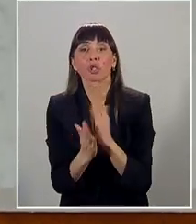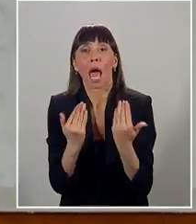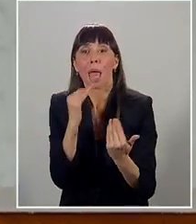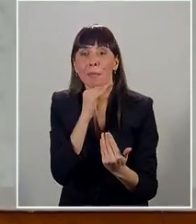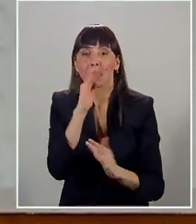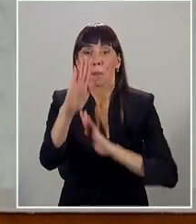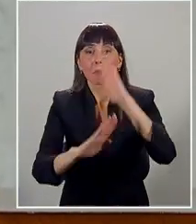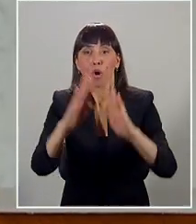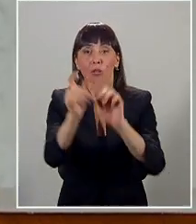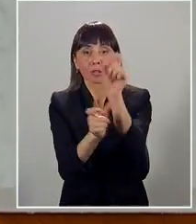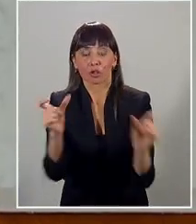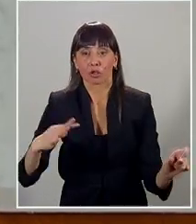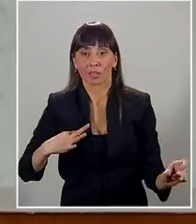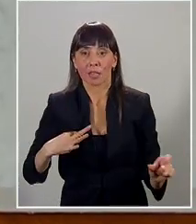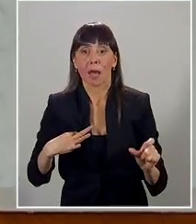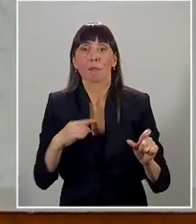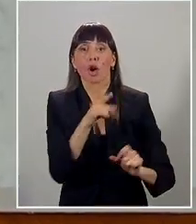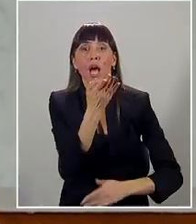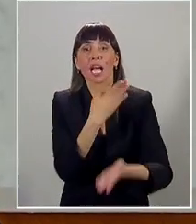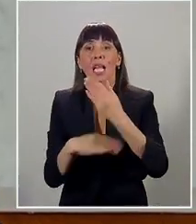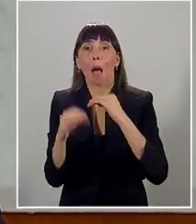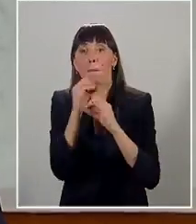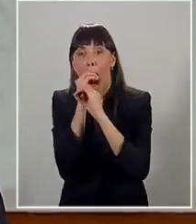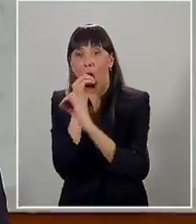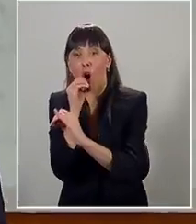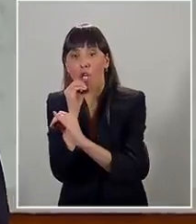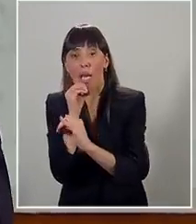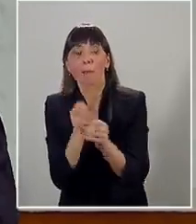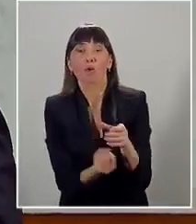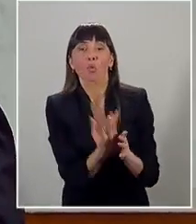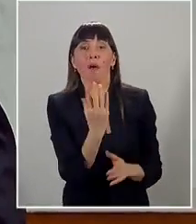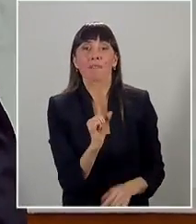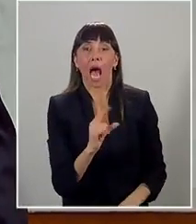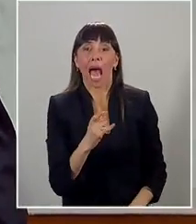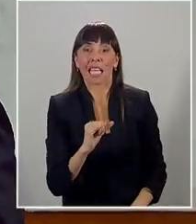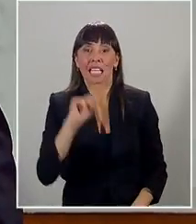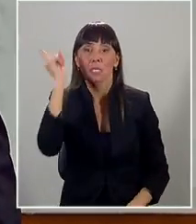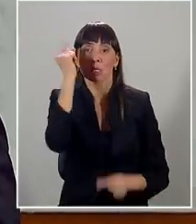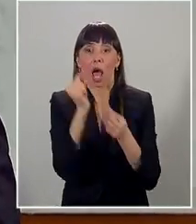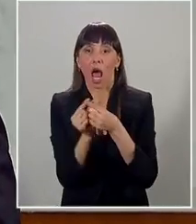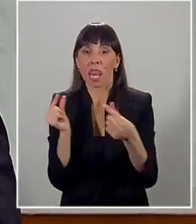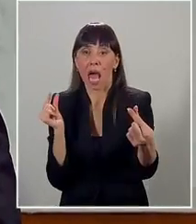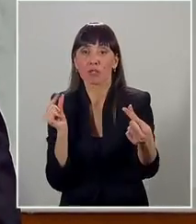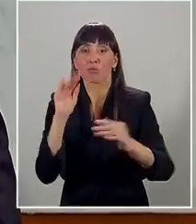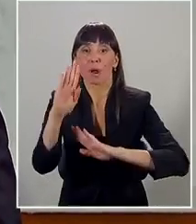y que reemplaza la actual ONEMI por la Agencia Nacional de Protección Civil.